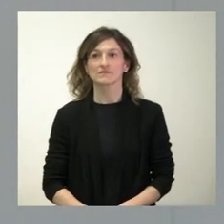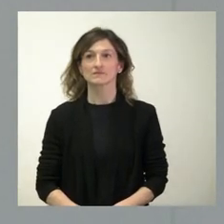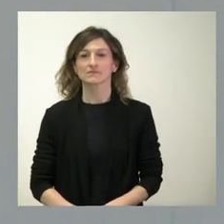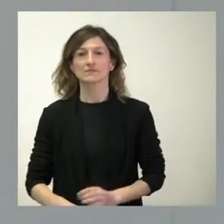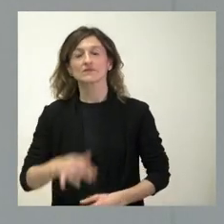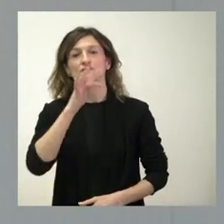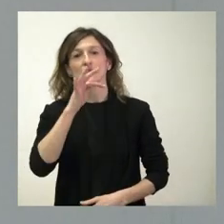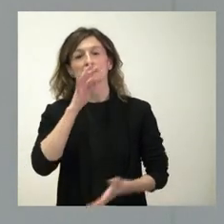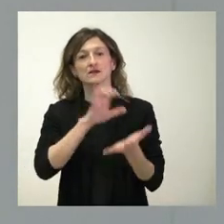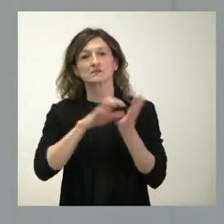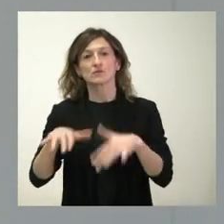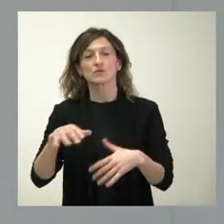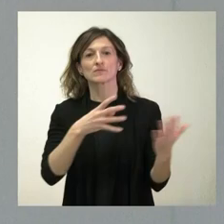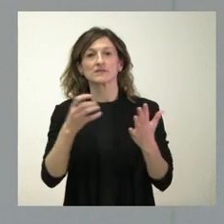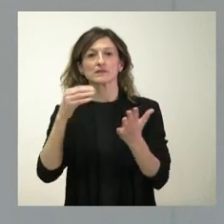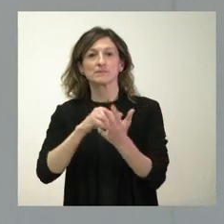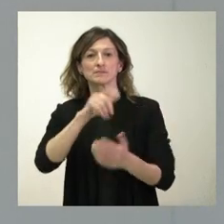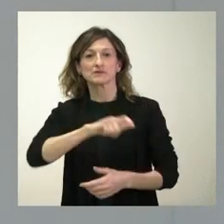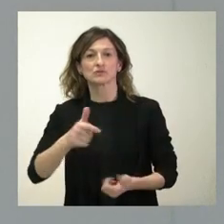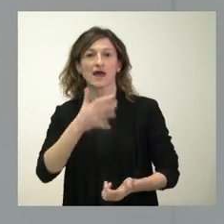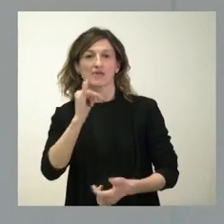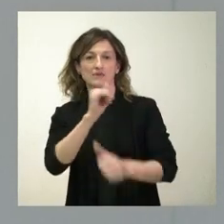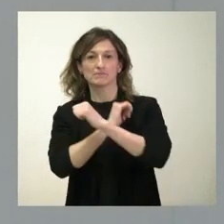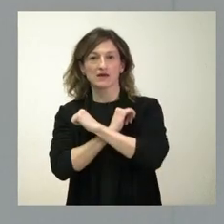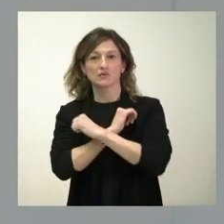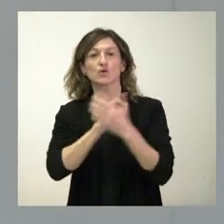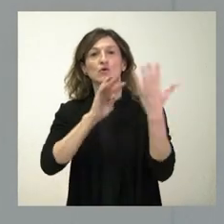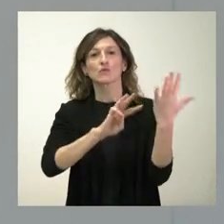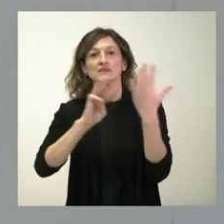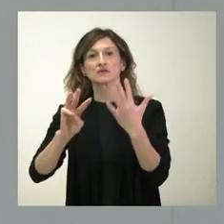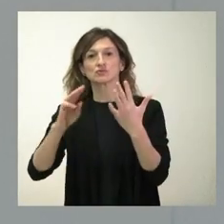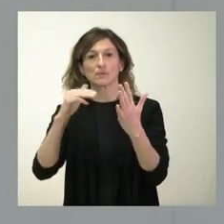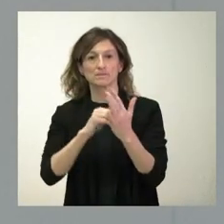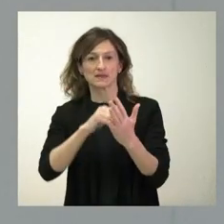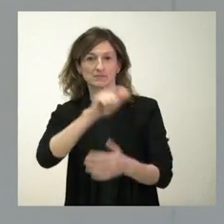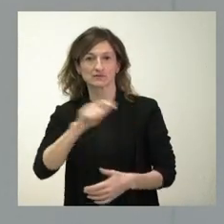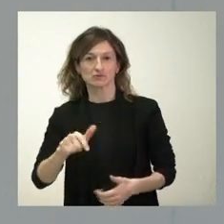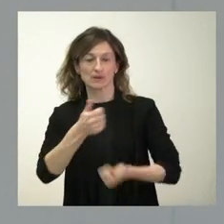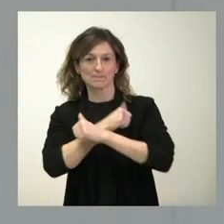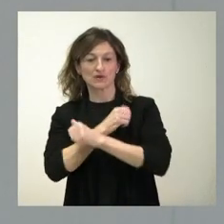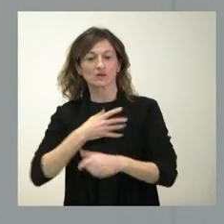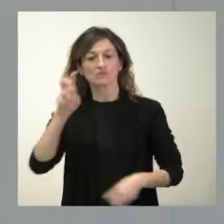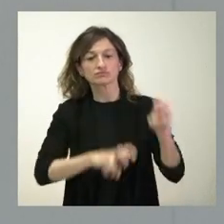98.300 personas en paro. 98.300 personas que quieren encontrar un puesto de trabajo y no lo tienen.